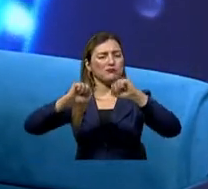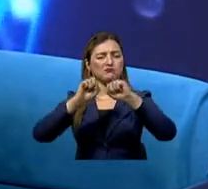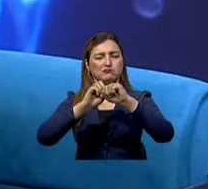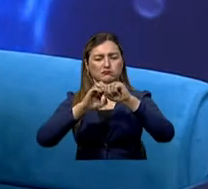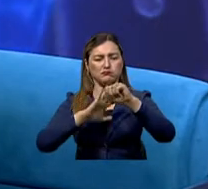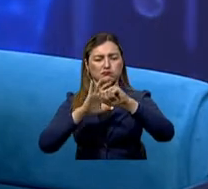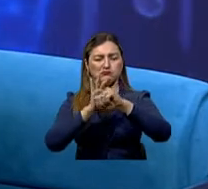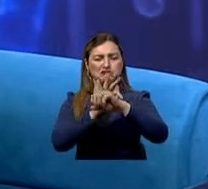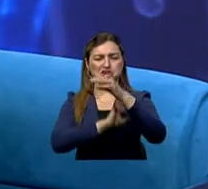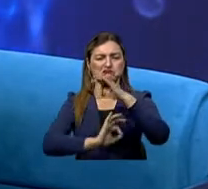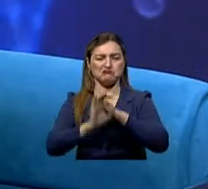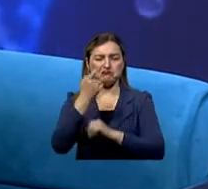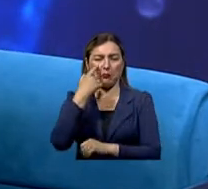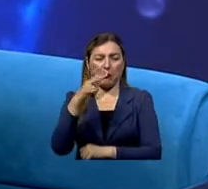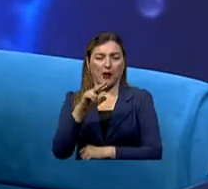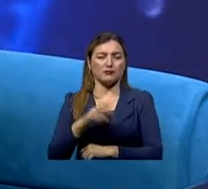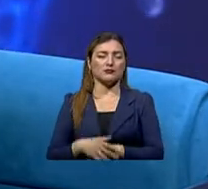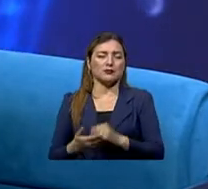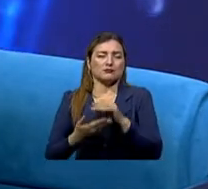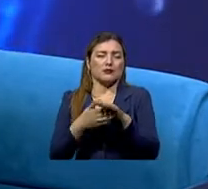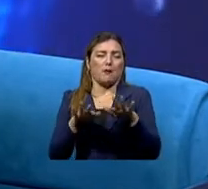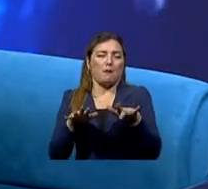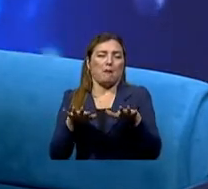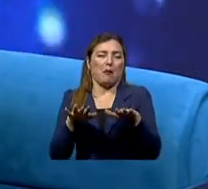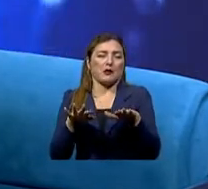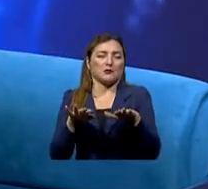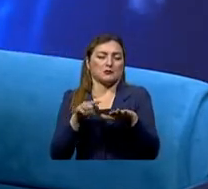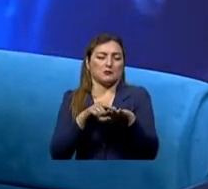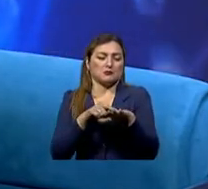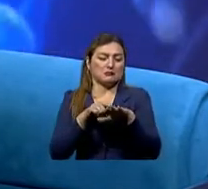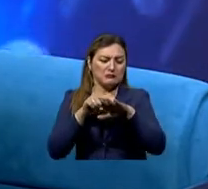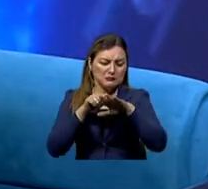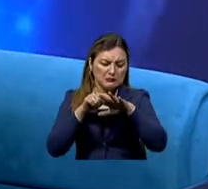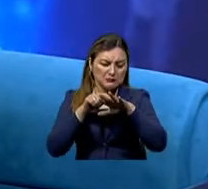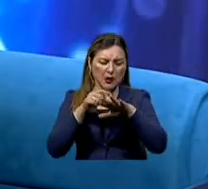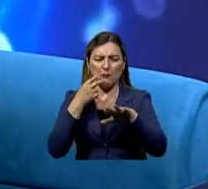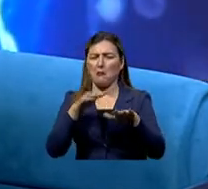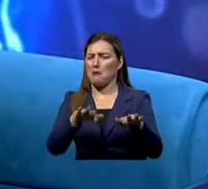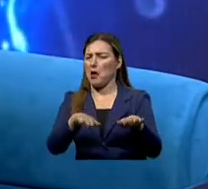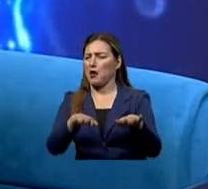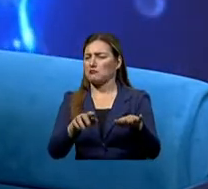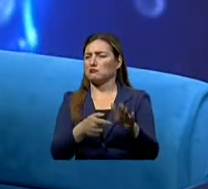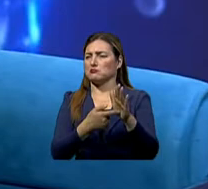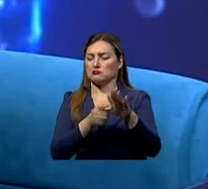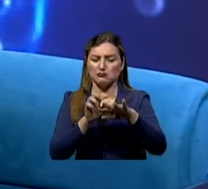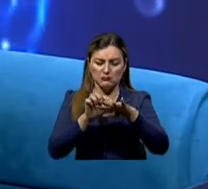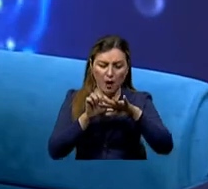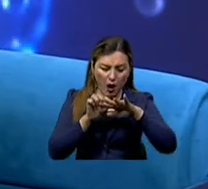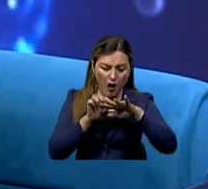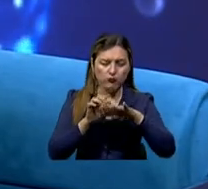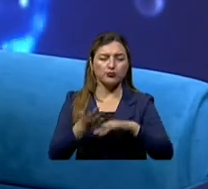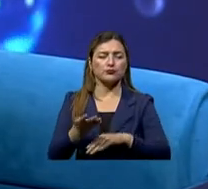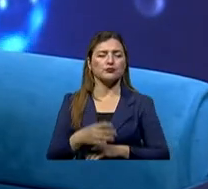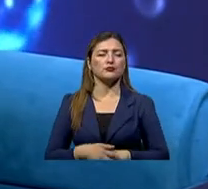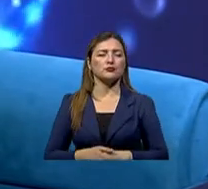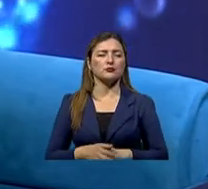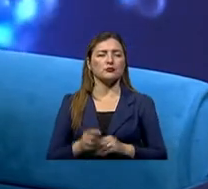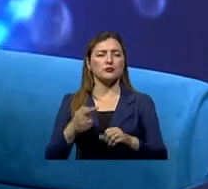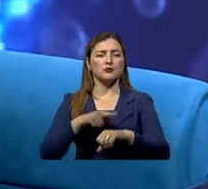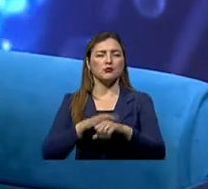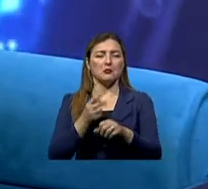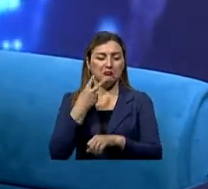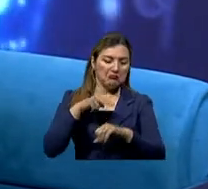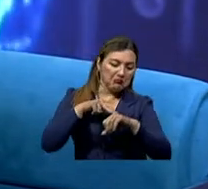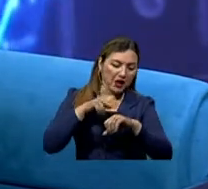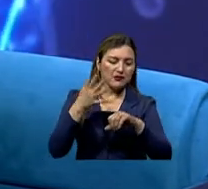que uno no pensaría entre los dedos de los pies, que es el melanoma lentígeno sacral. Pero lo importante es que como pasa el tiempo y no se lo ve,